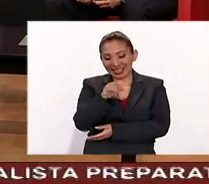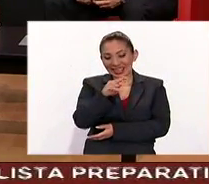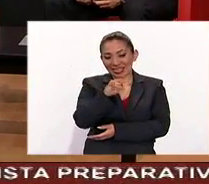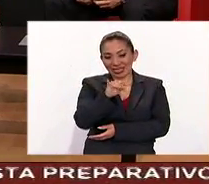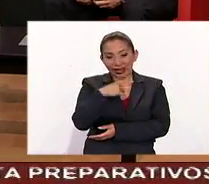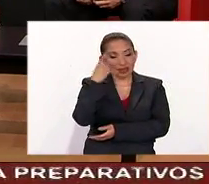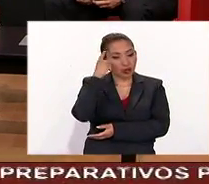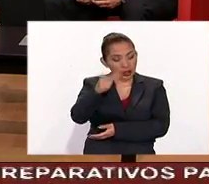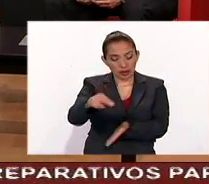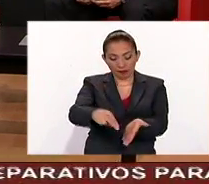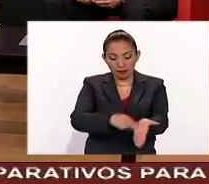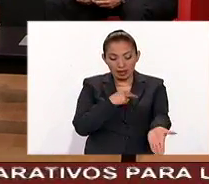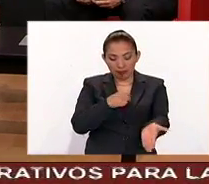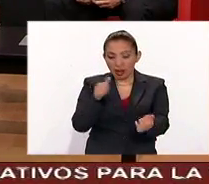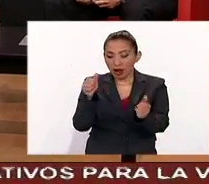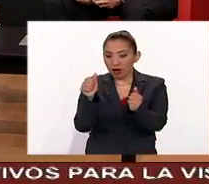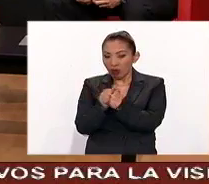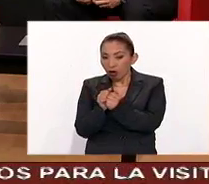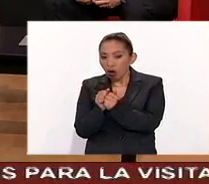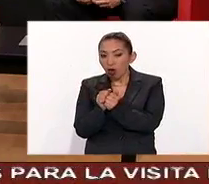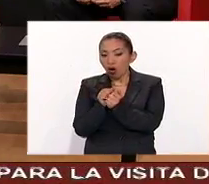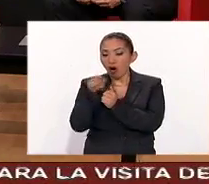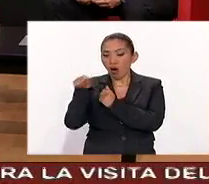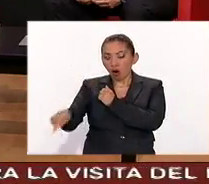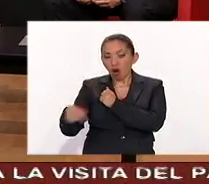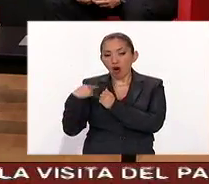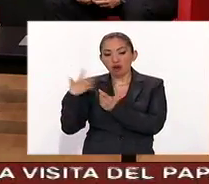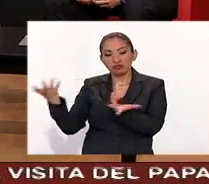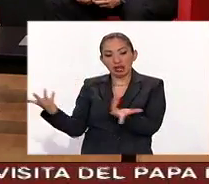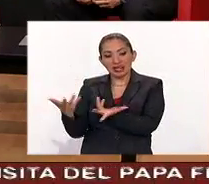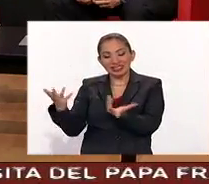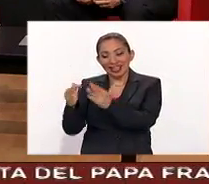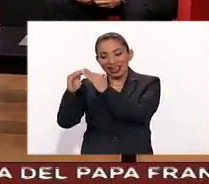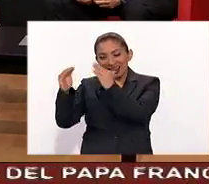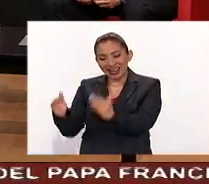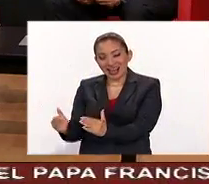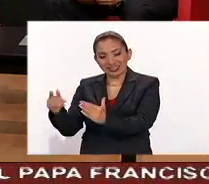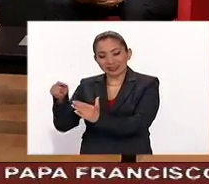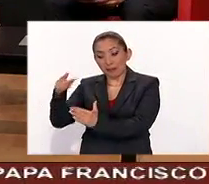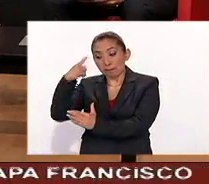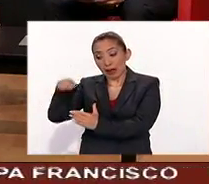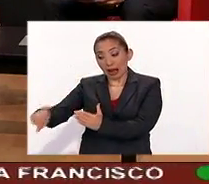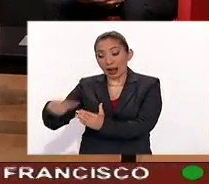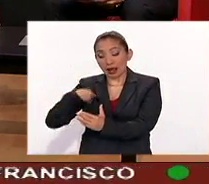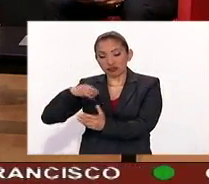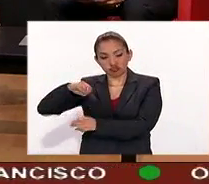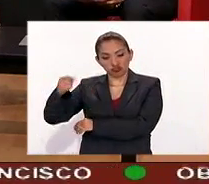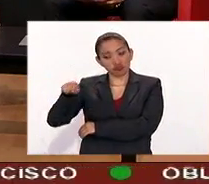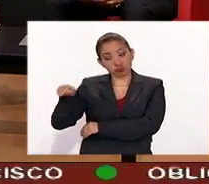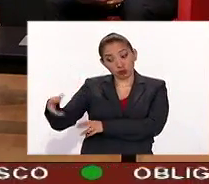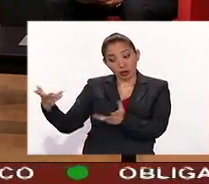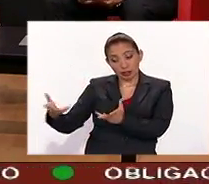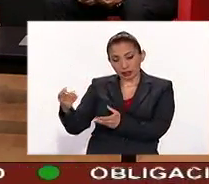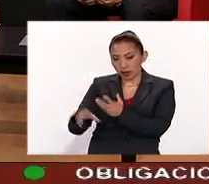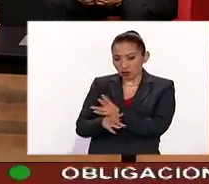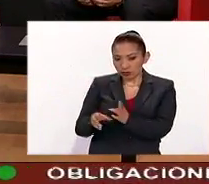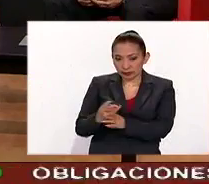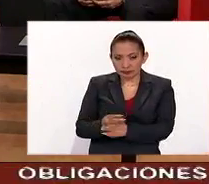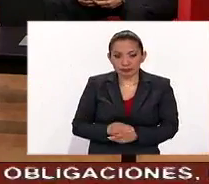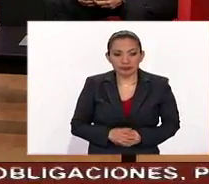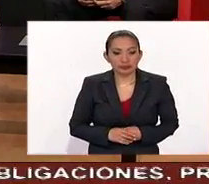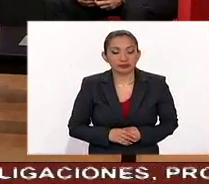propietario firma con un inmobiliario para que este inmobiliario se obligue a ciertas cosas.